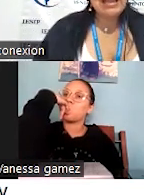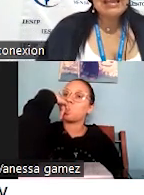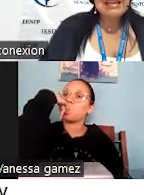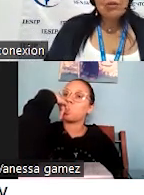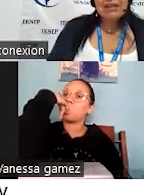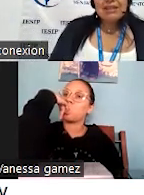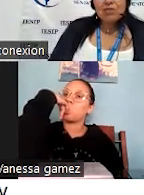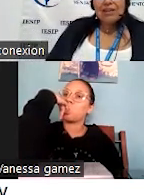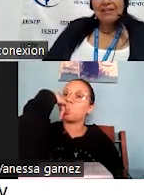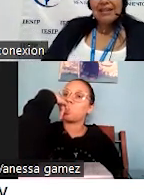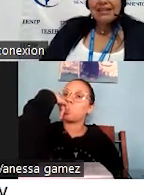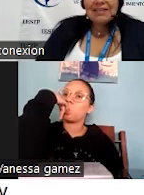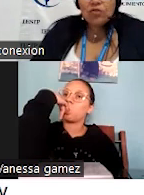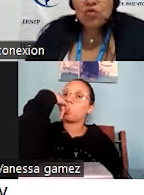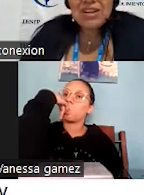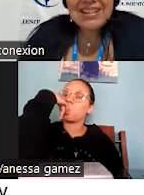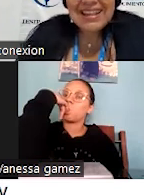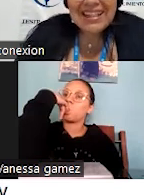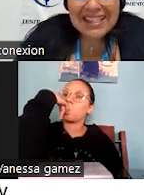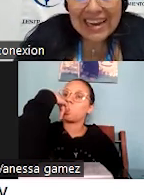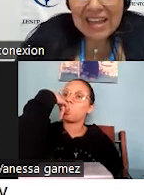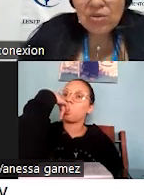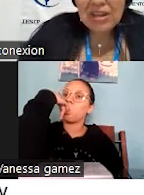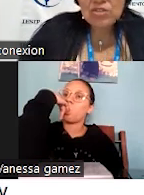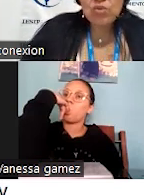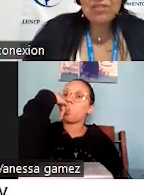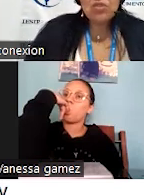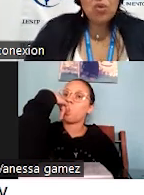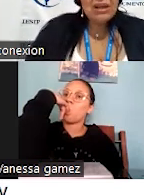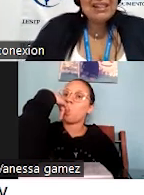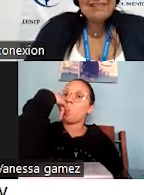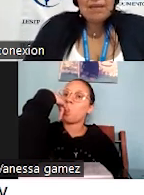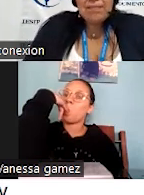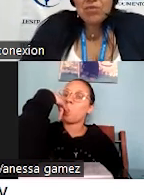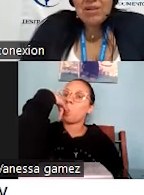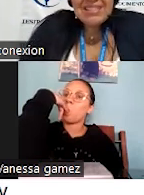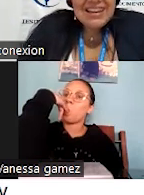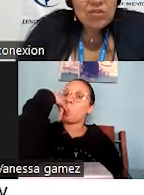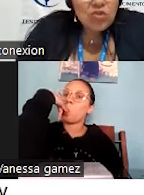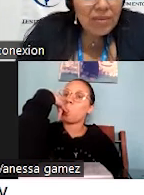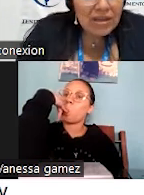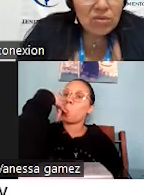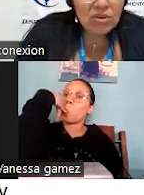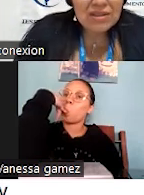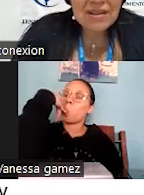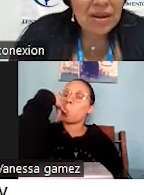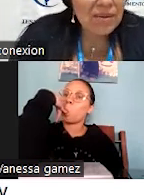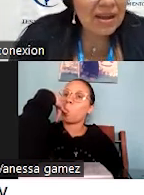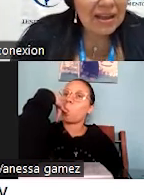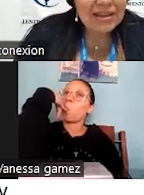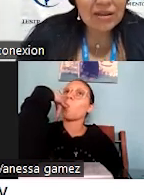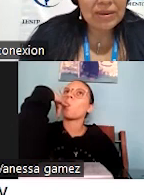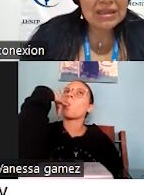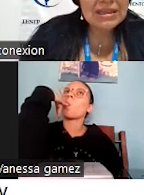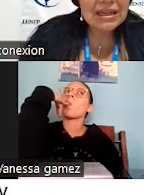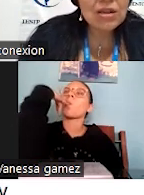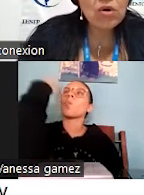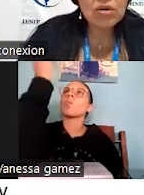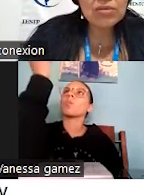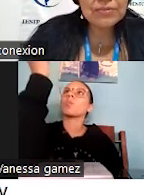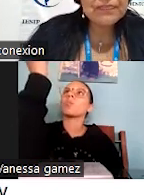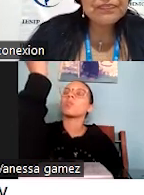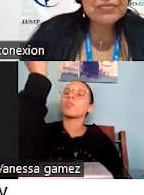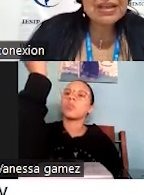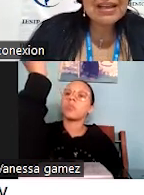y la orientación de este cliente se sustenta en el trato, la actuación, el desempeño, el talento humano, lo que se hablaba en la página